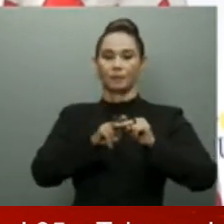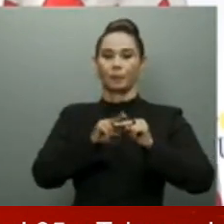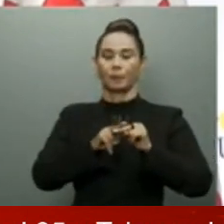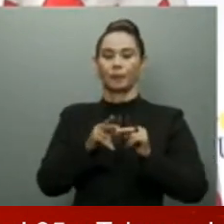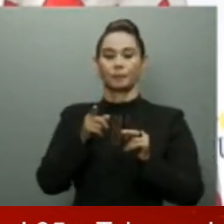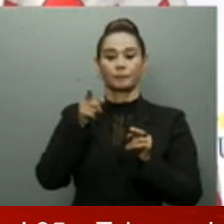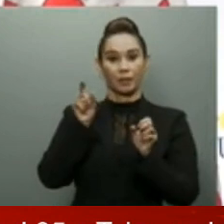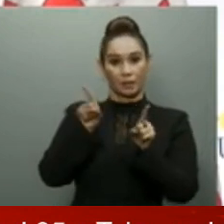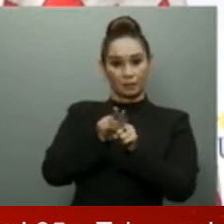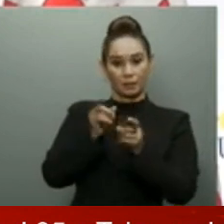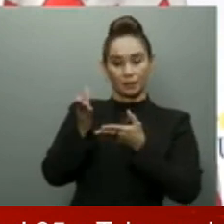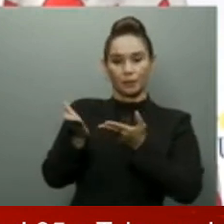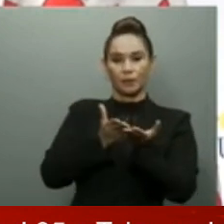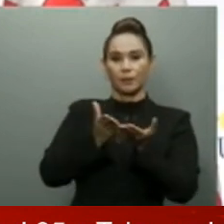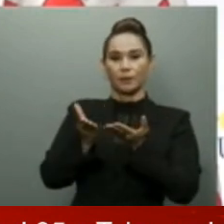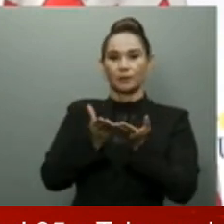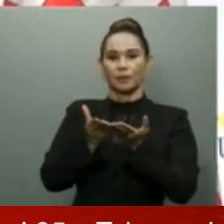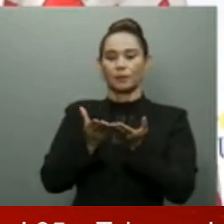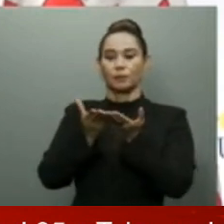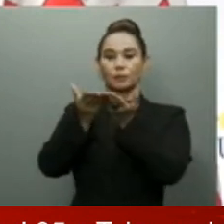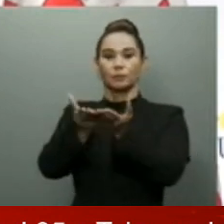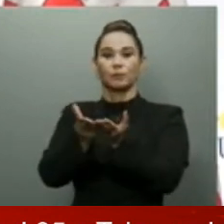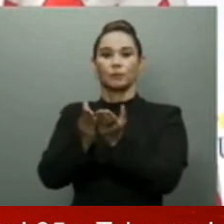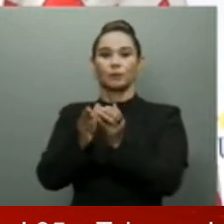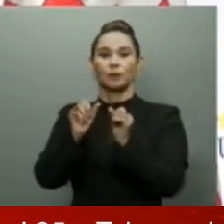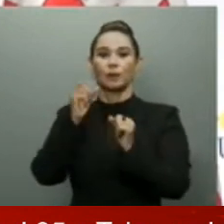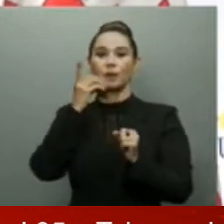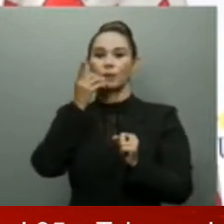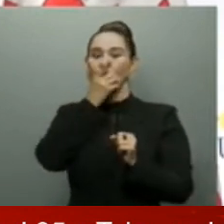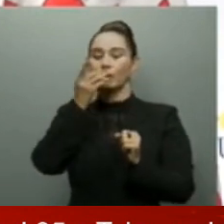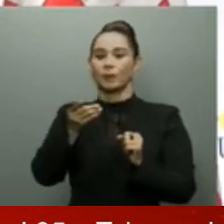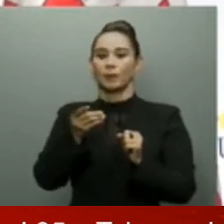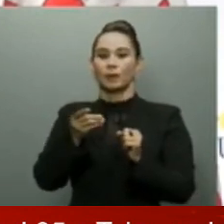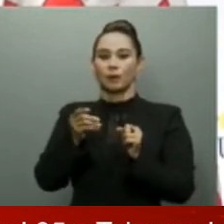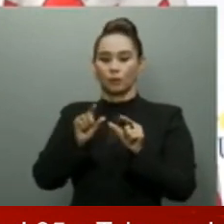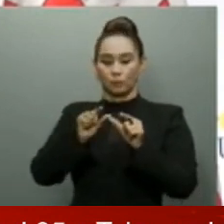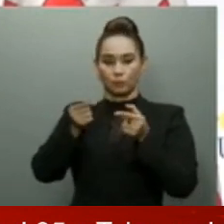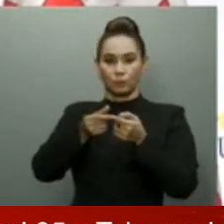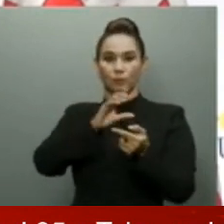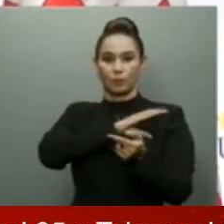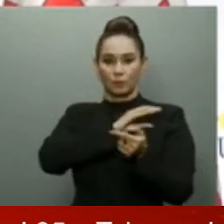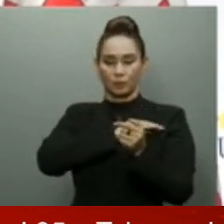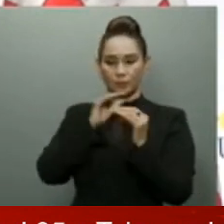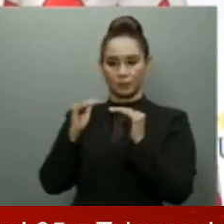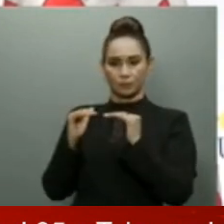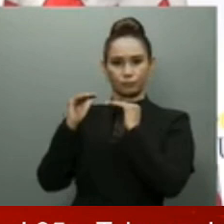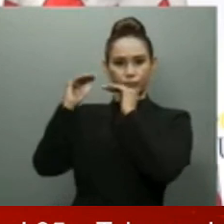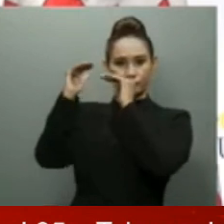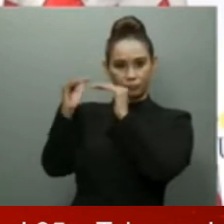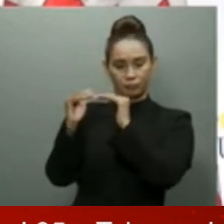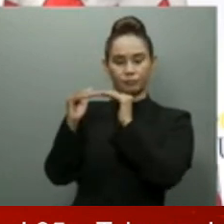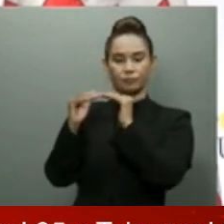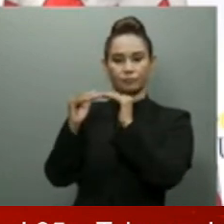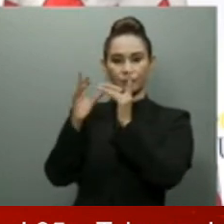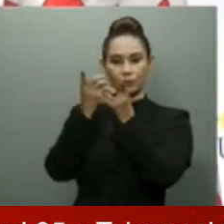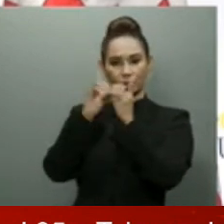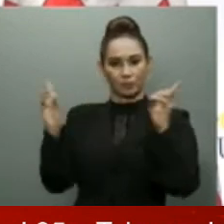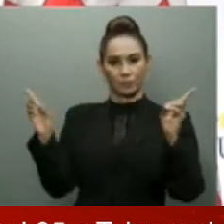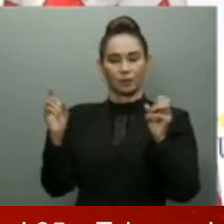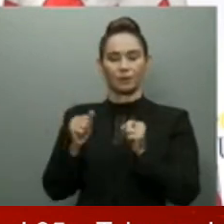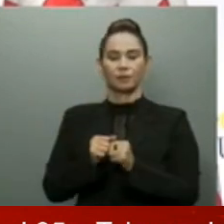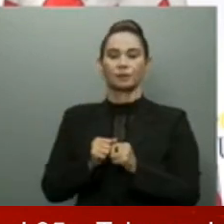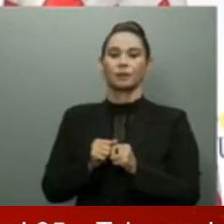a la ciudadanía un cuerpo policial a la altura de la democracia consolidada como lo es